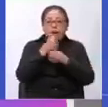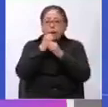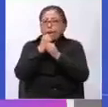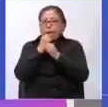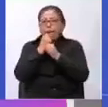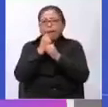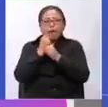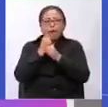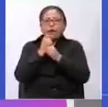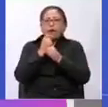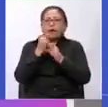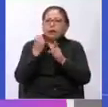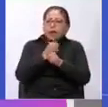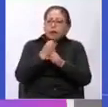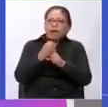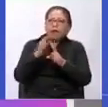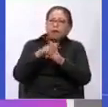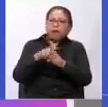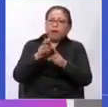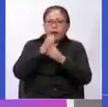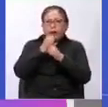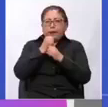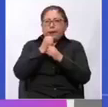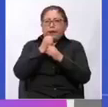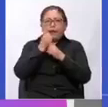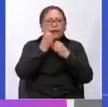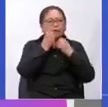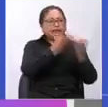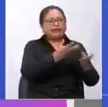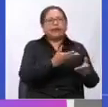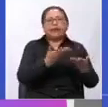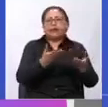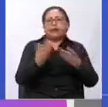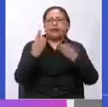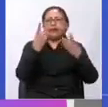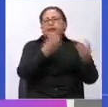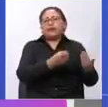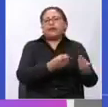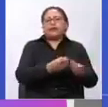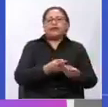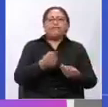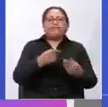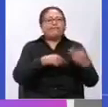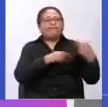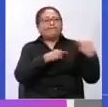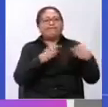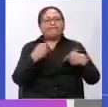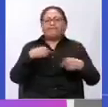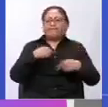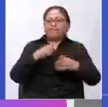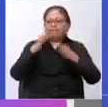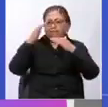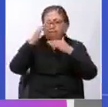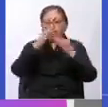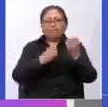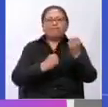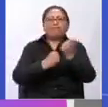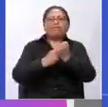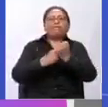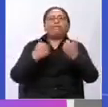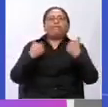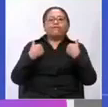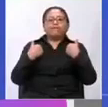públicos nos genera obligaciones para apoyarles, obligaciones para asistirles, porque es nuestro deber y en nosotros pueden